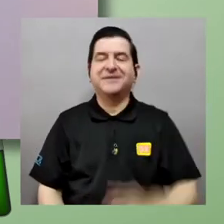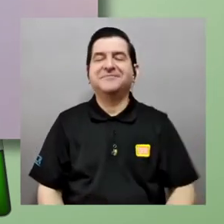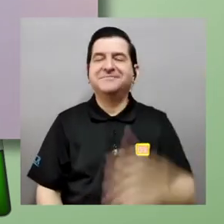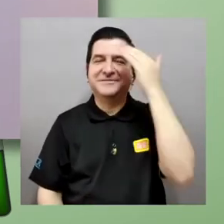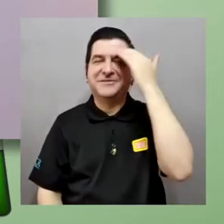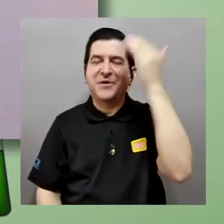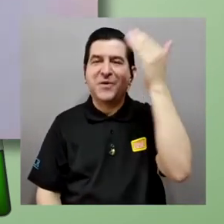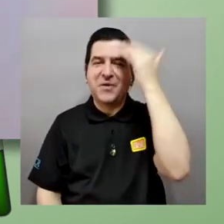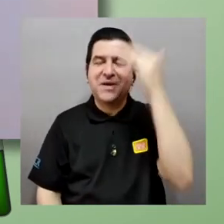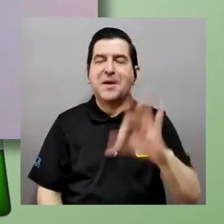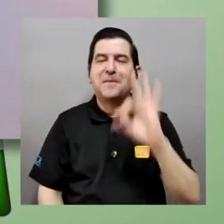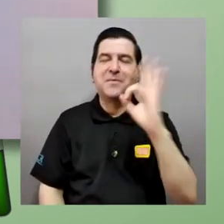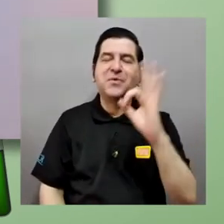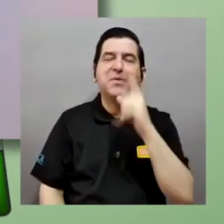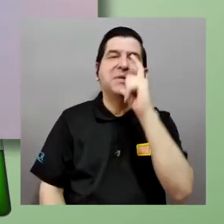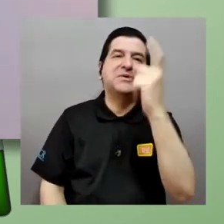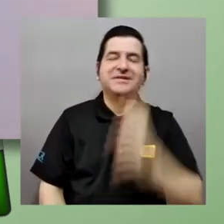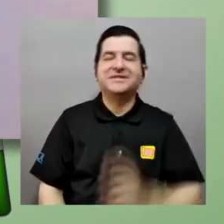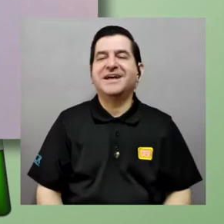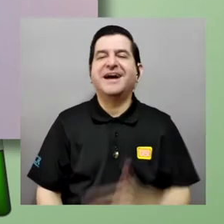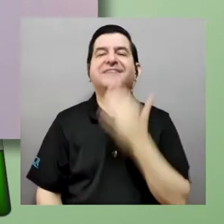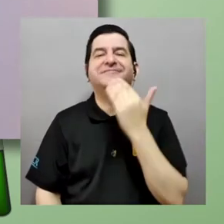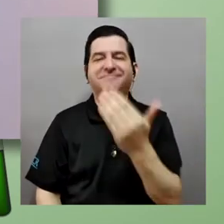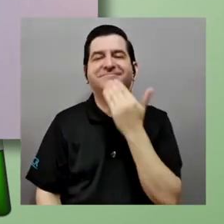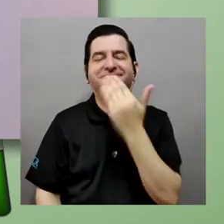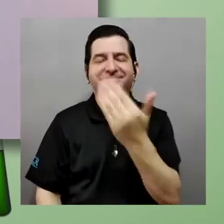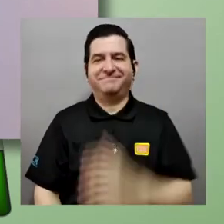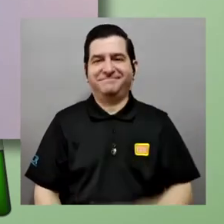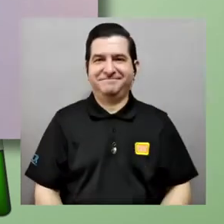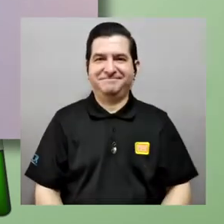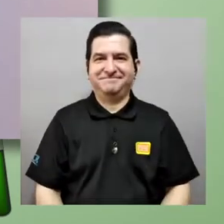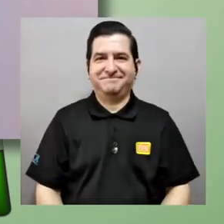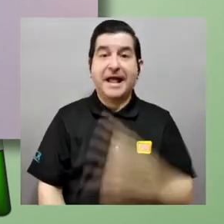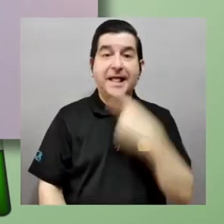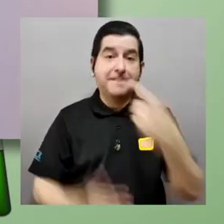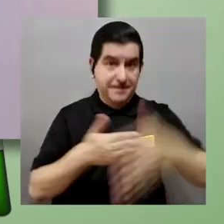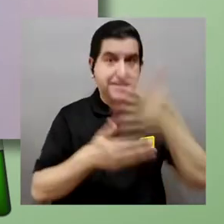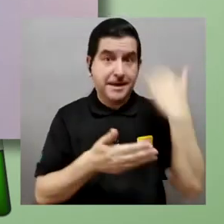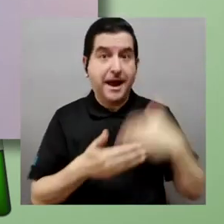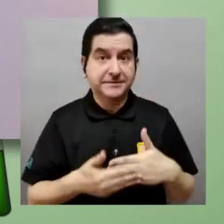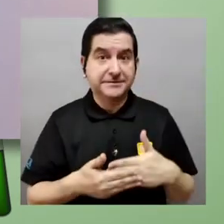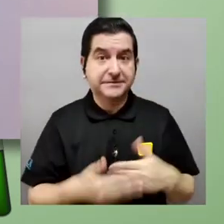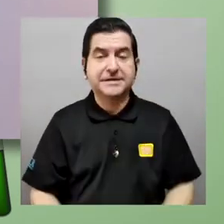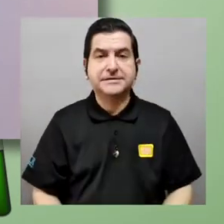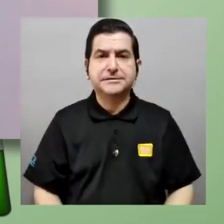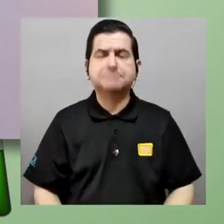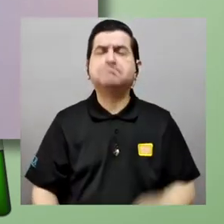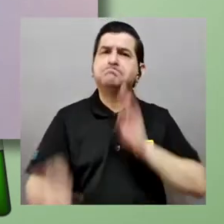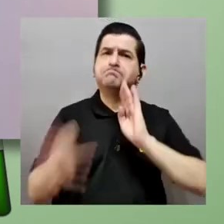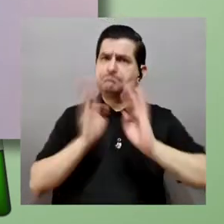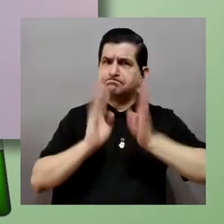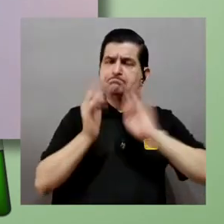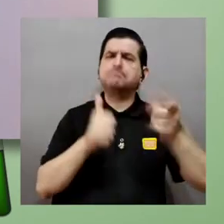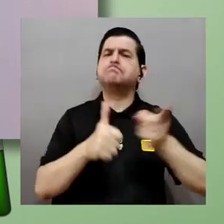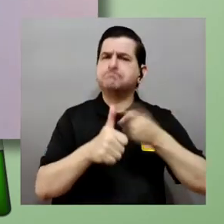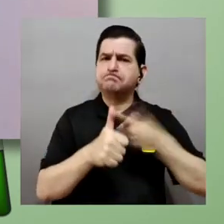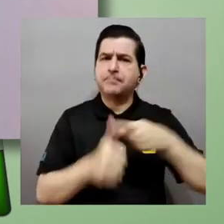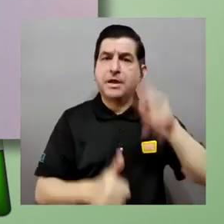parte de esta de estas reflexiones a las que vamos a hacer el primer tema entonces con el que vamos a ir